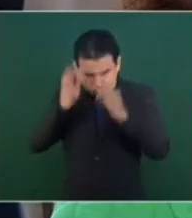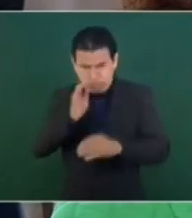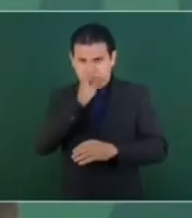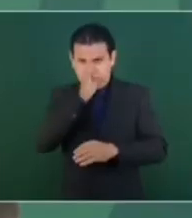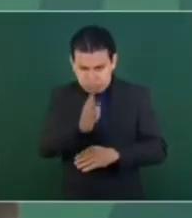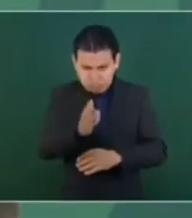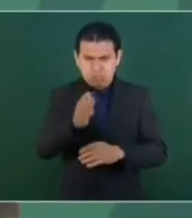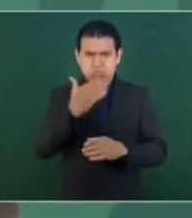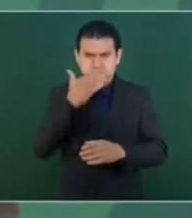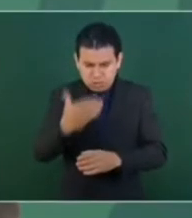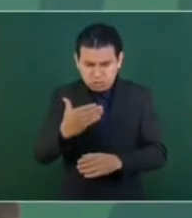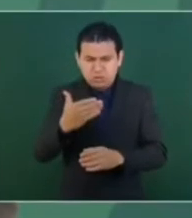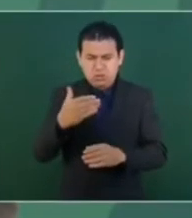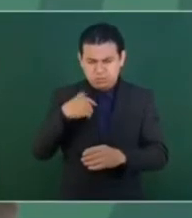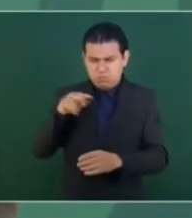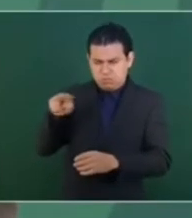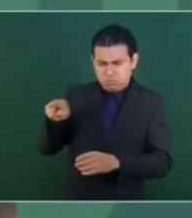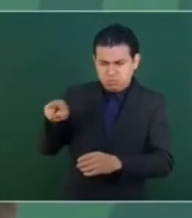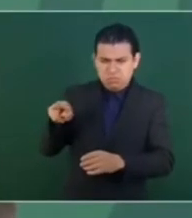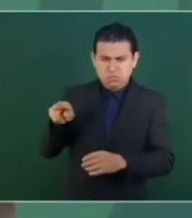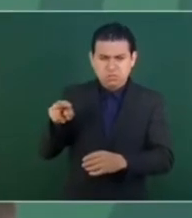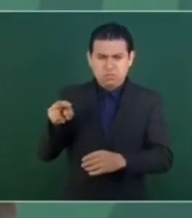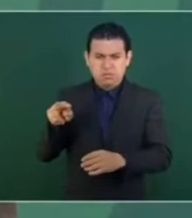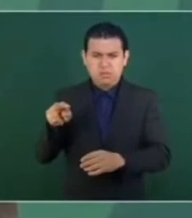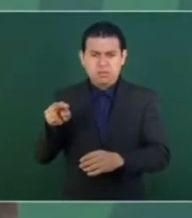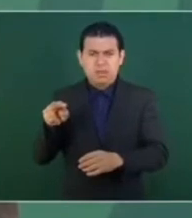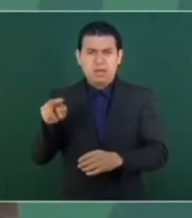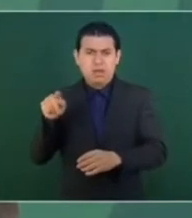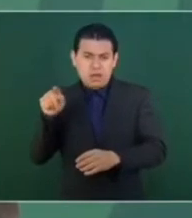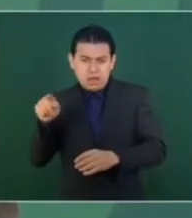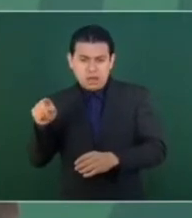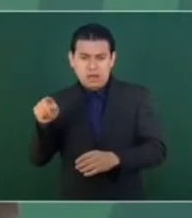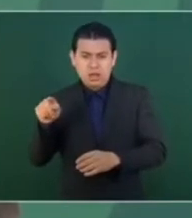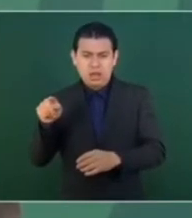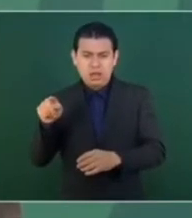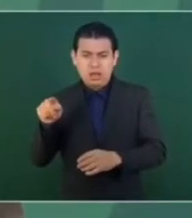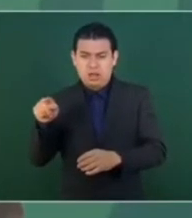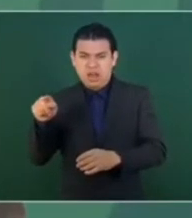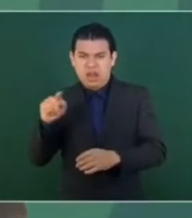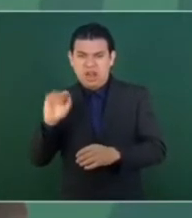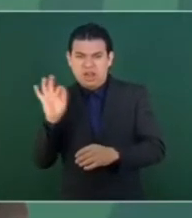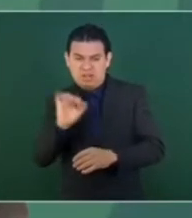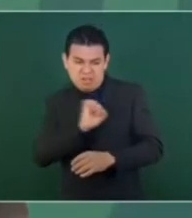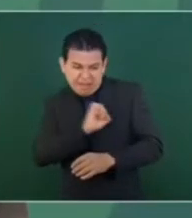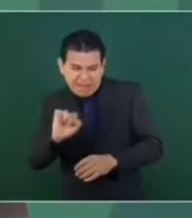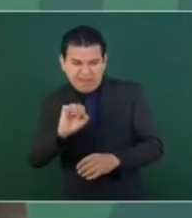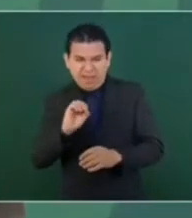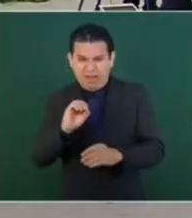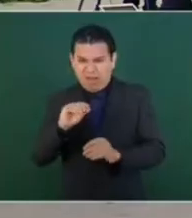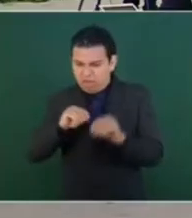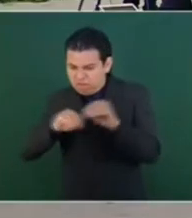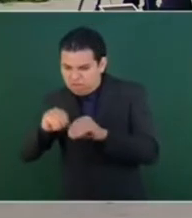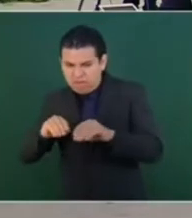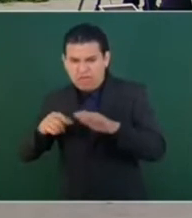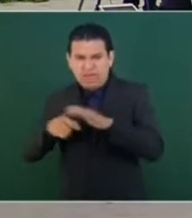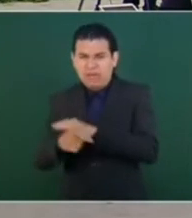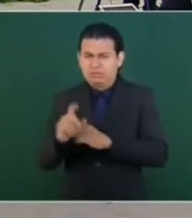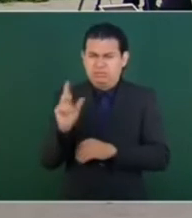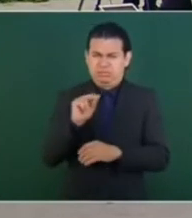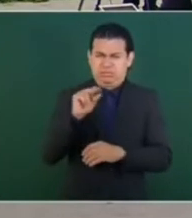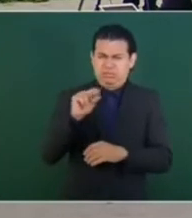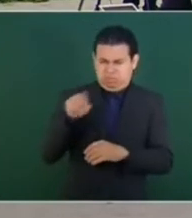no es neoliberal, no es corrupta, como la mayoría